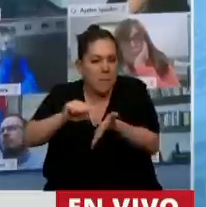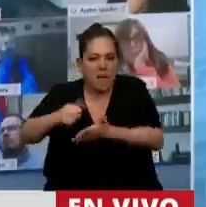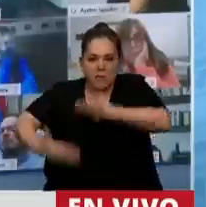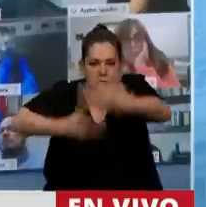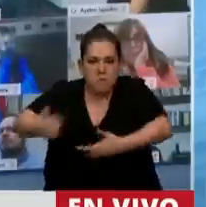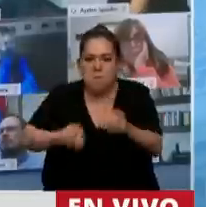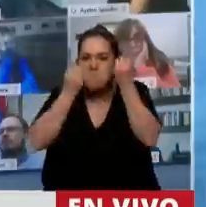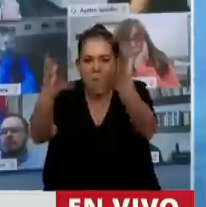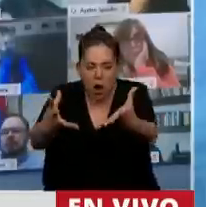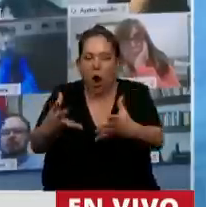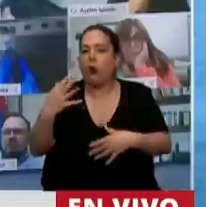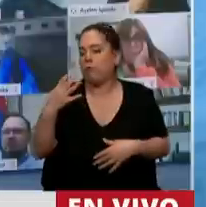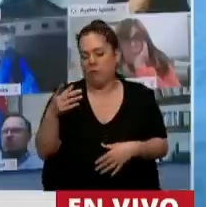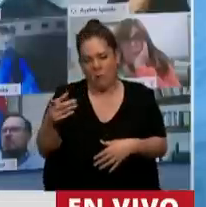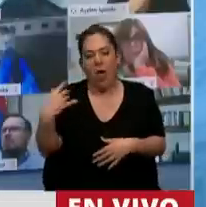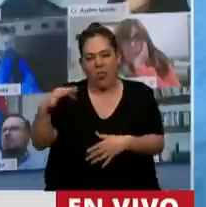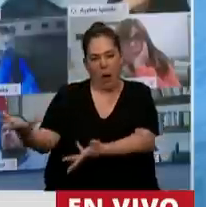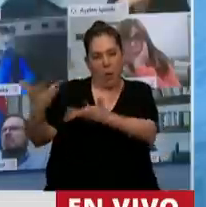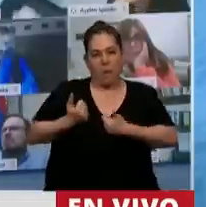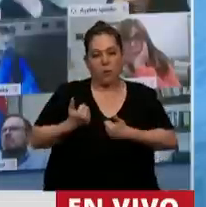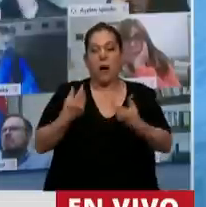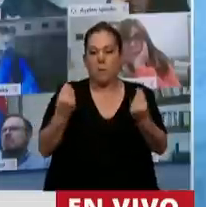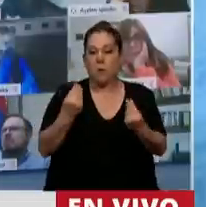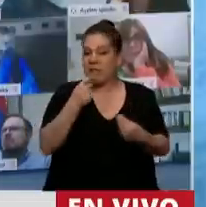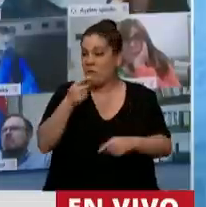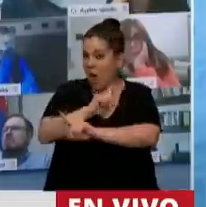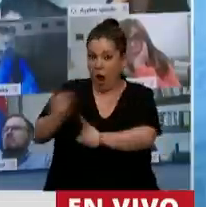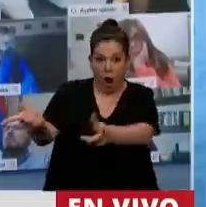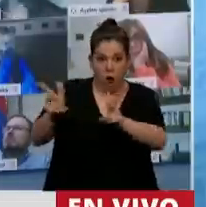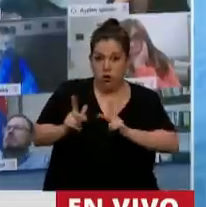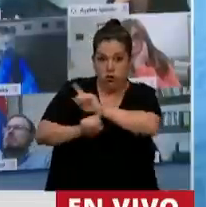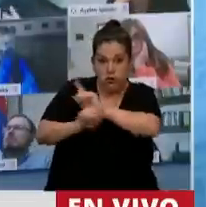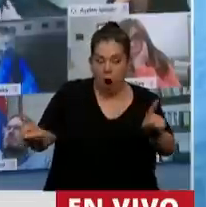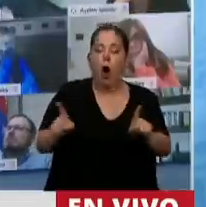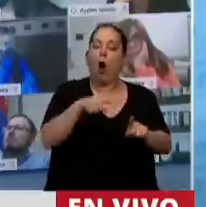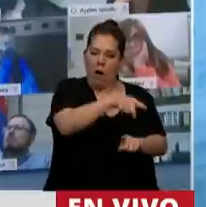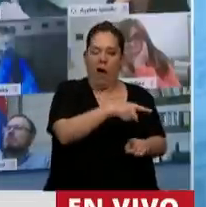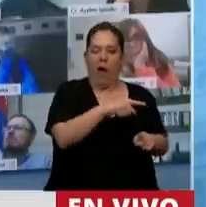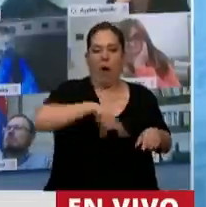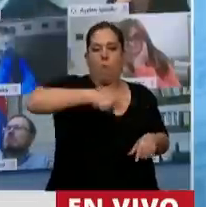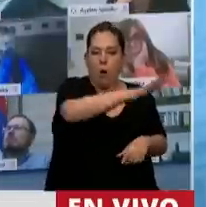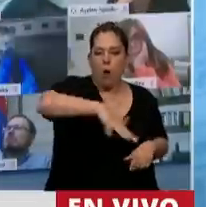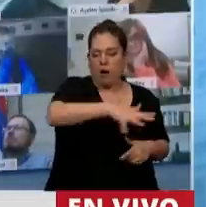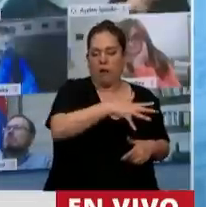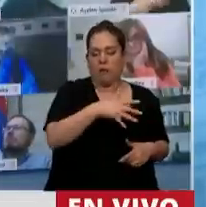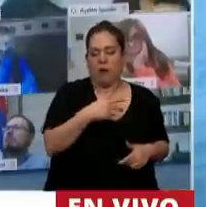posibilidad de hacerlo y si no el pueblo se va a encargar de que esa posibilidad exista. Gracias.